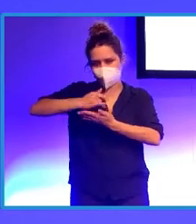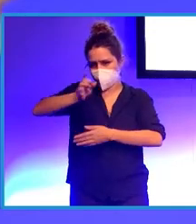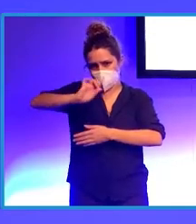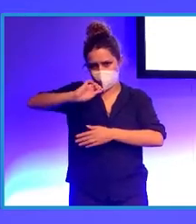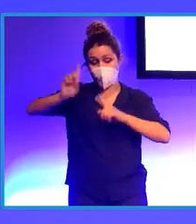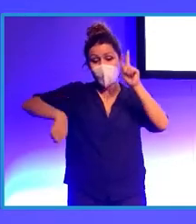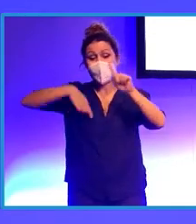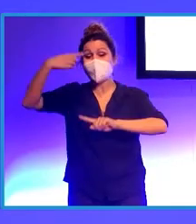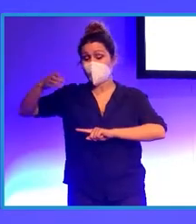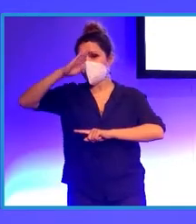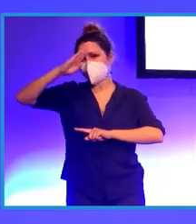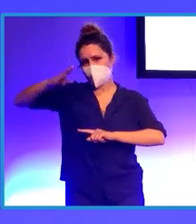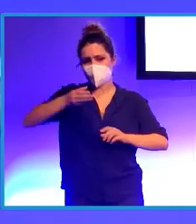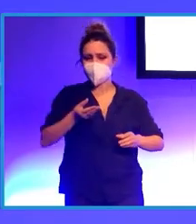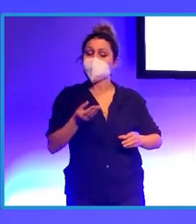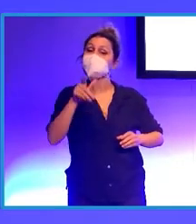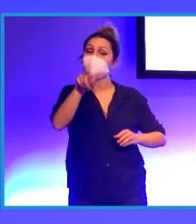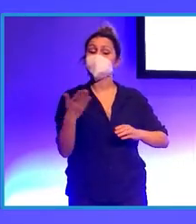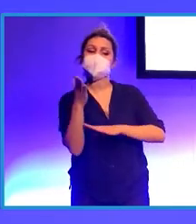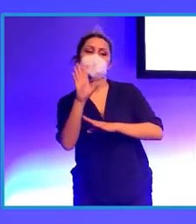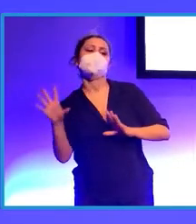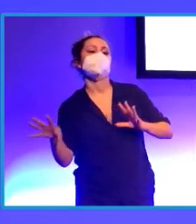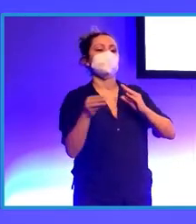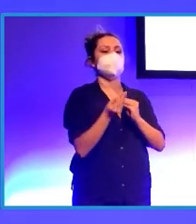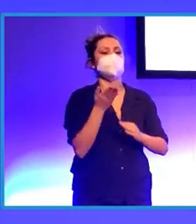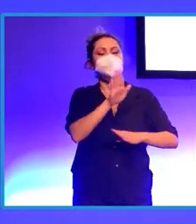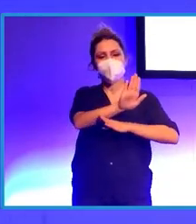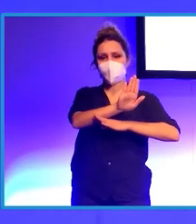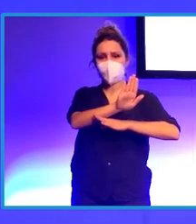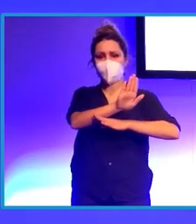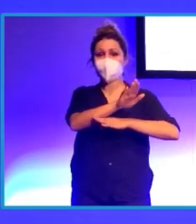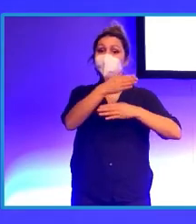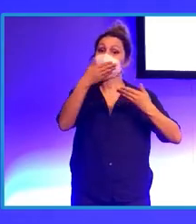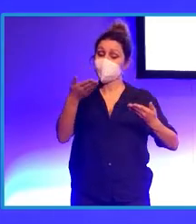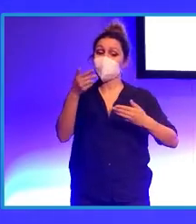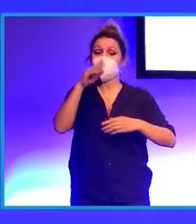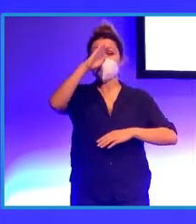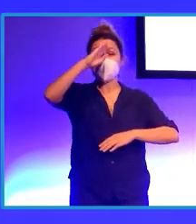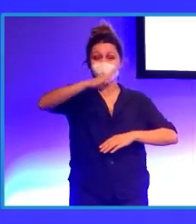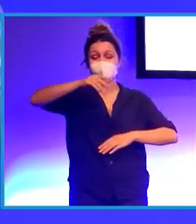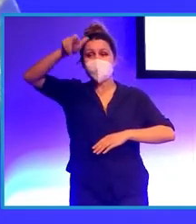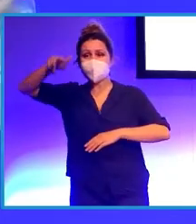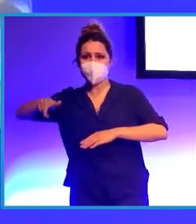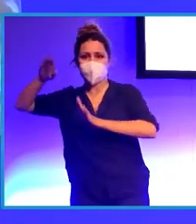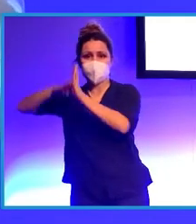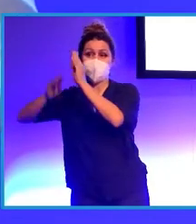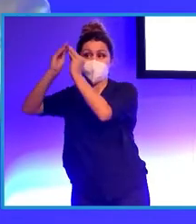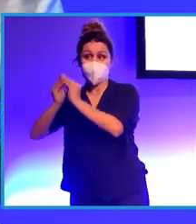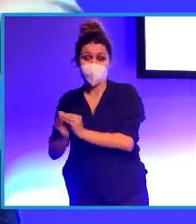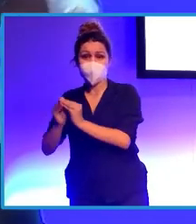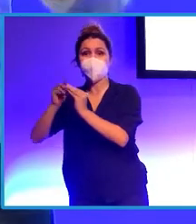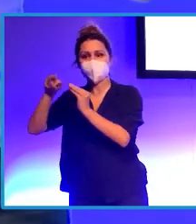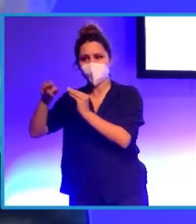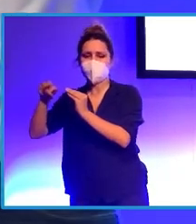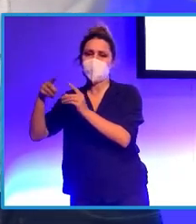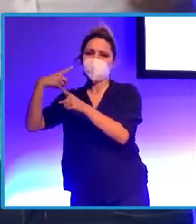ya después salimos al directo. Una vez salimos al directo, el programador hace una serie de eventos que yo como realizador